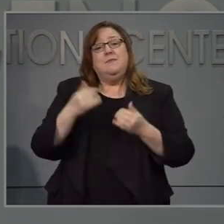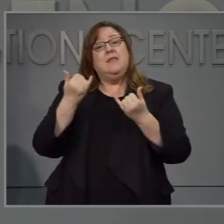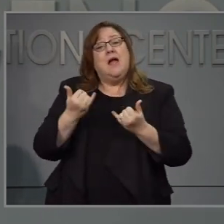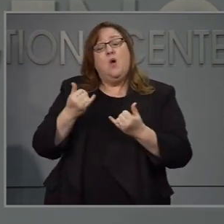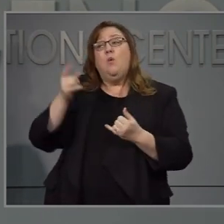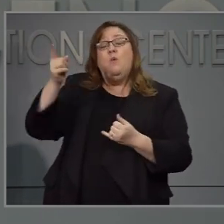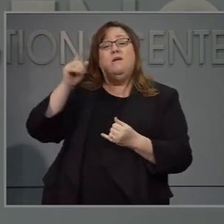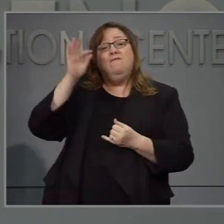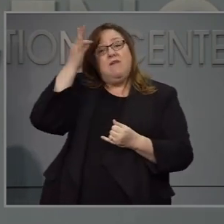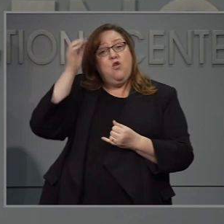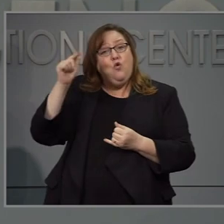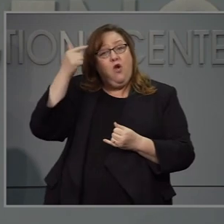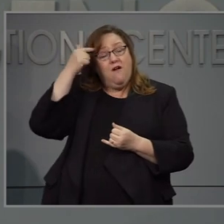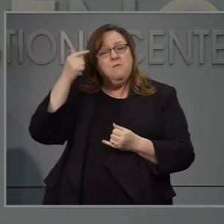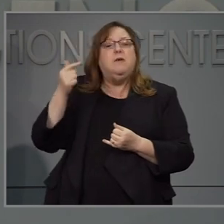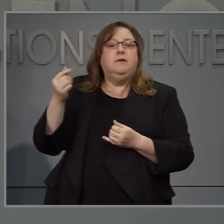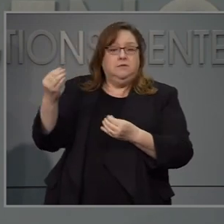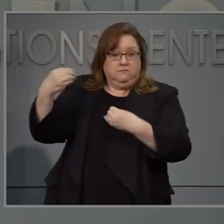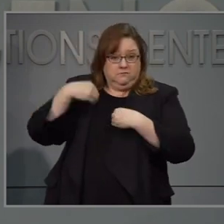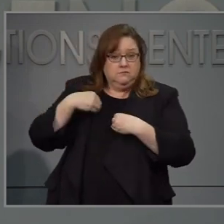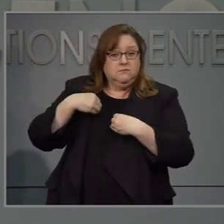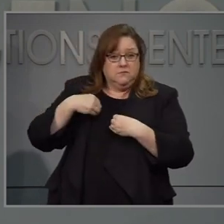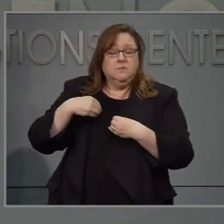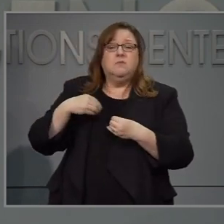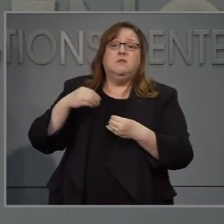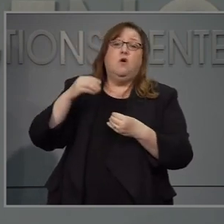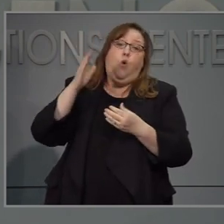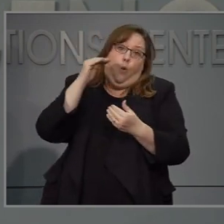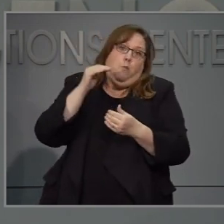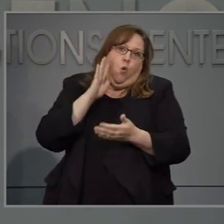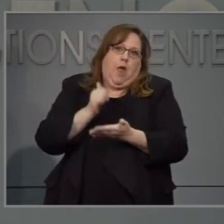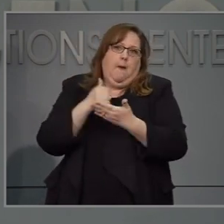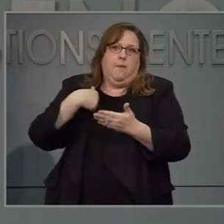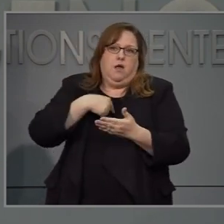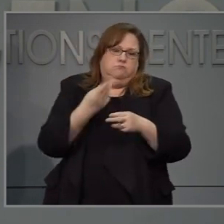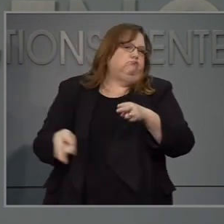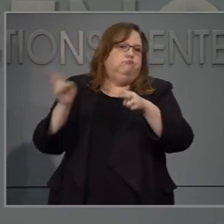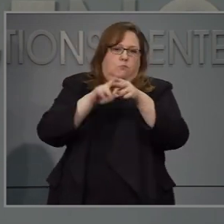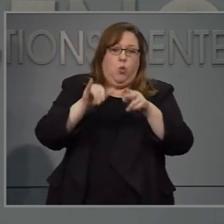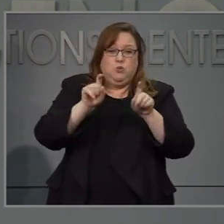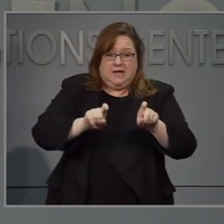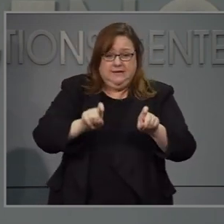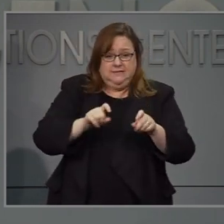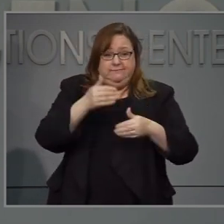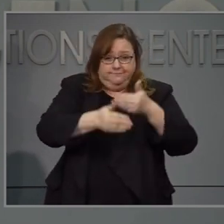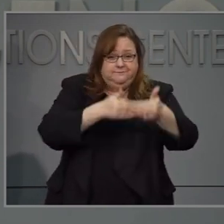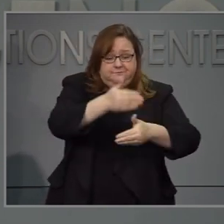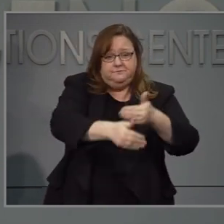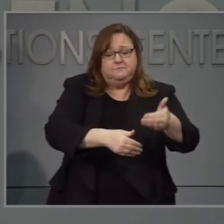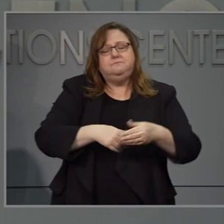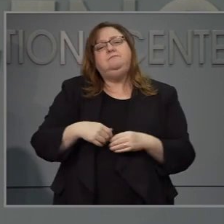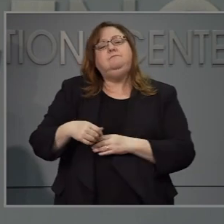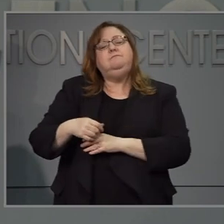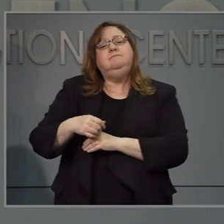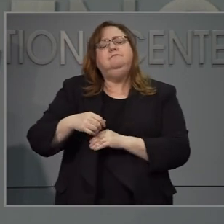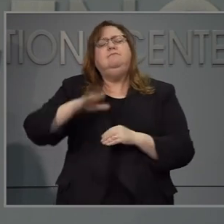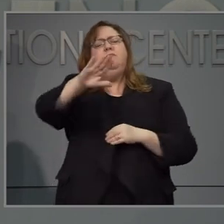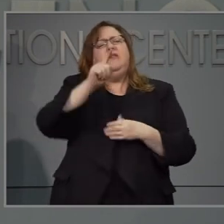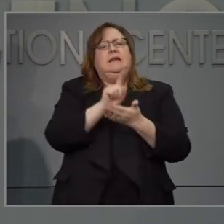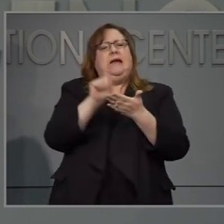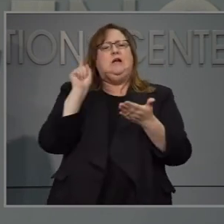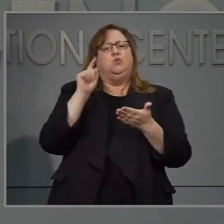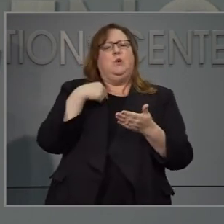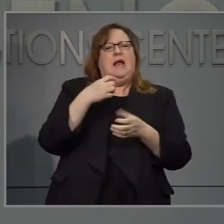que nos van a ayudar. La semana pasada logramos obtener insumos para la toma de pruebas del gobierno federal,